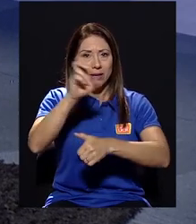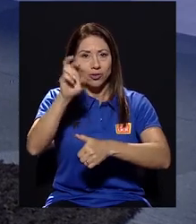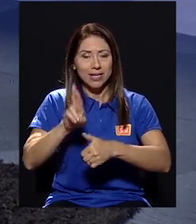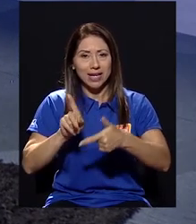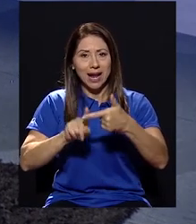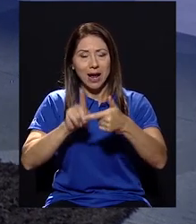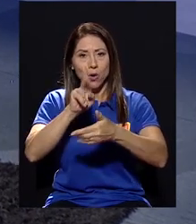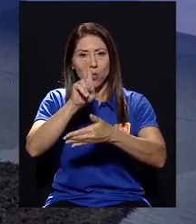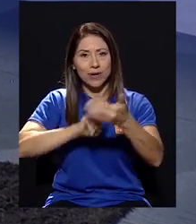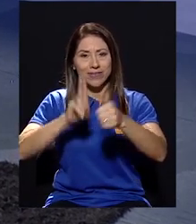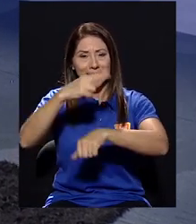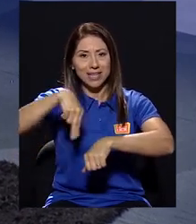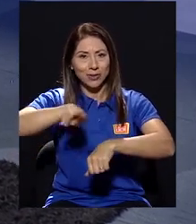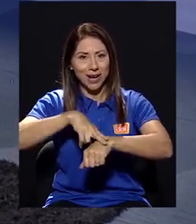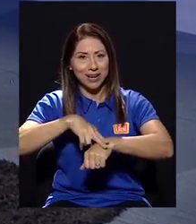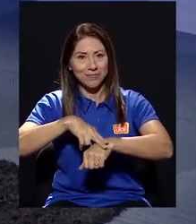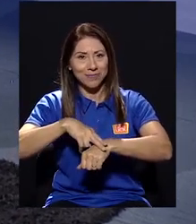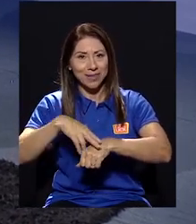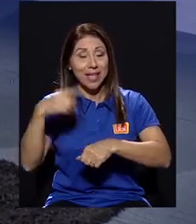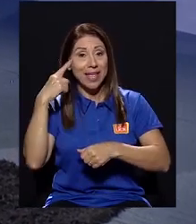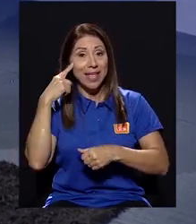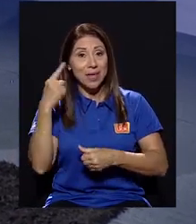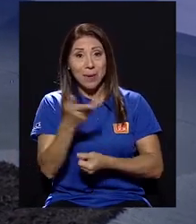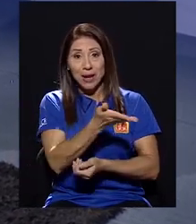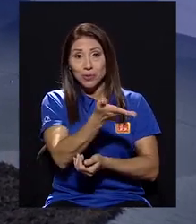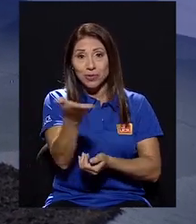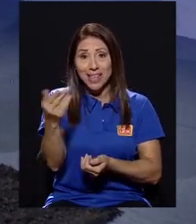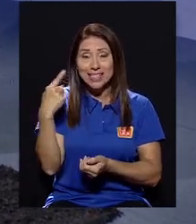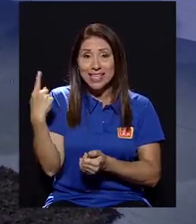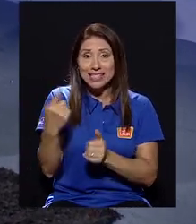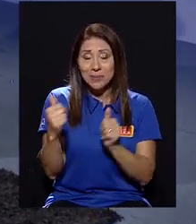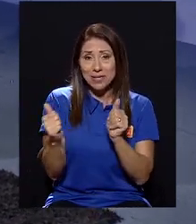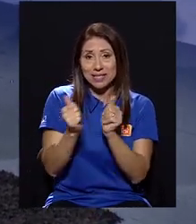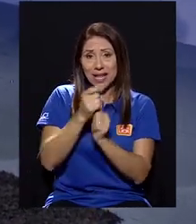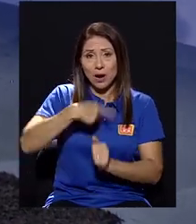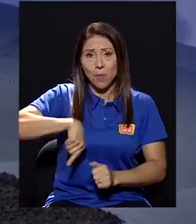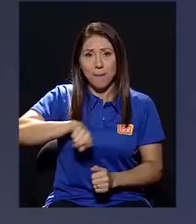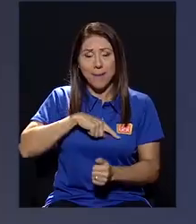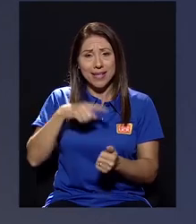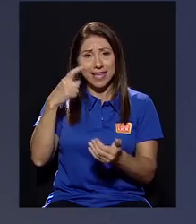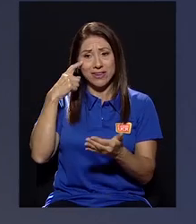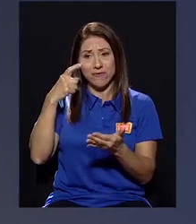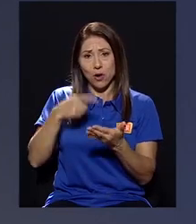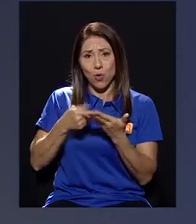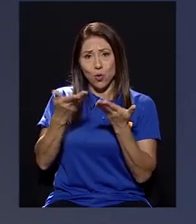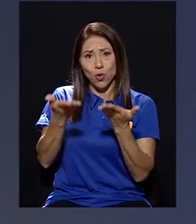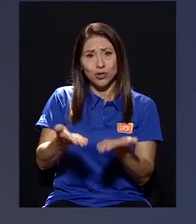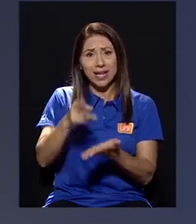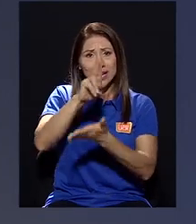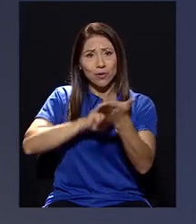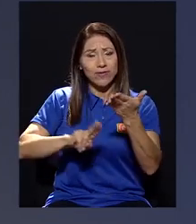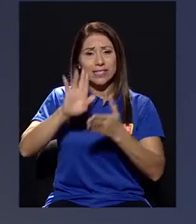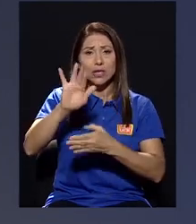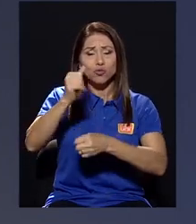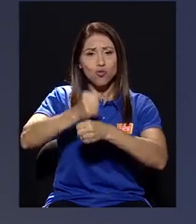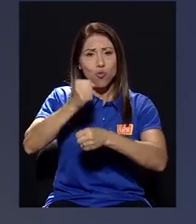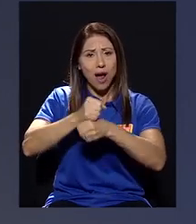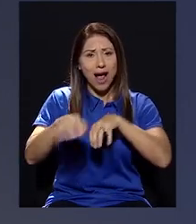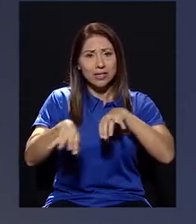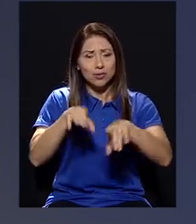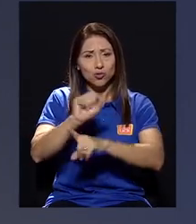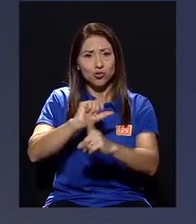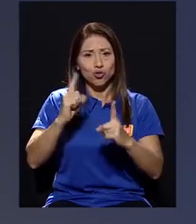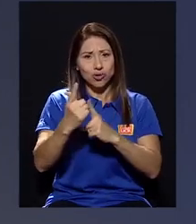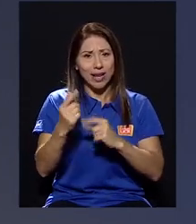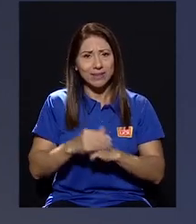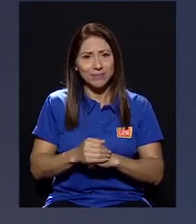Rica y la Universidad Nacional, y por supuesto para ustedes que siempre nos acompañan y que reconocen en la universidad esa acción social,